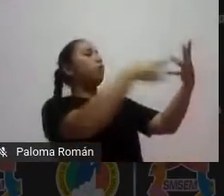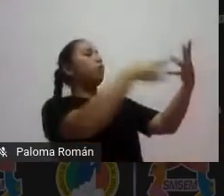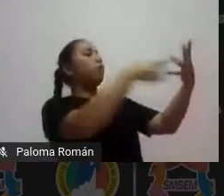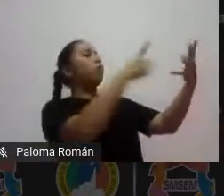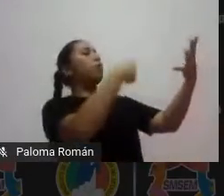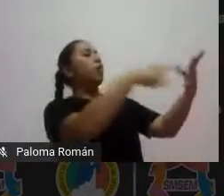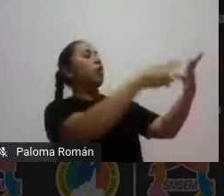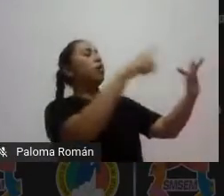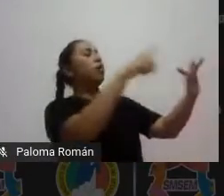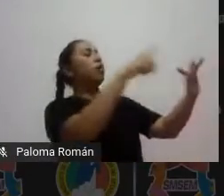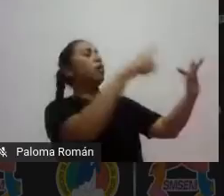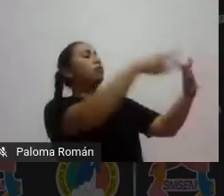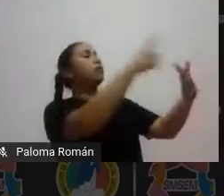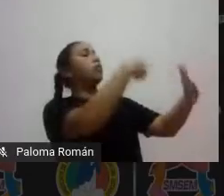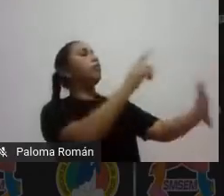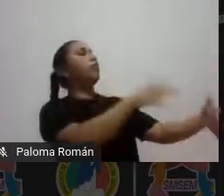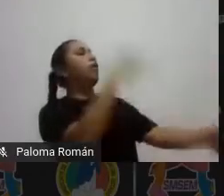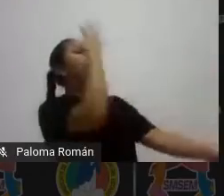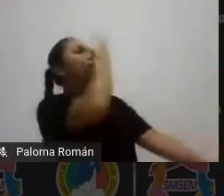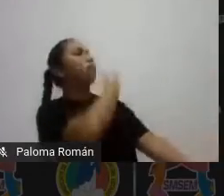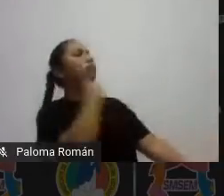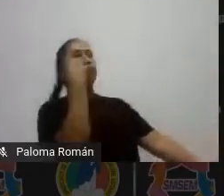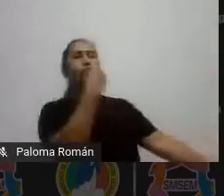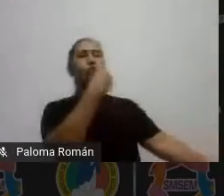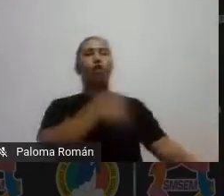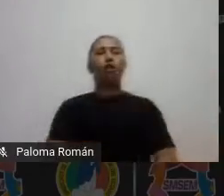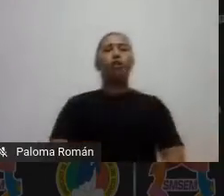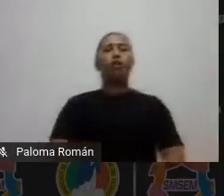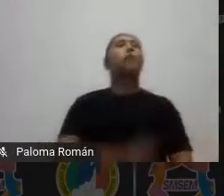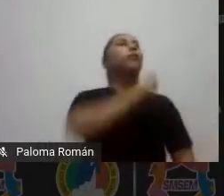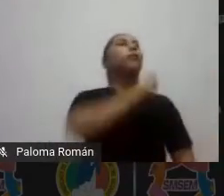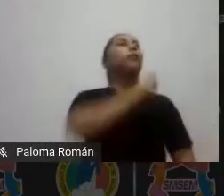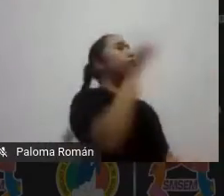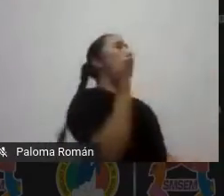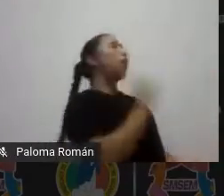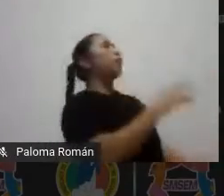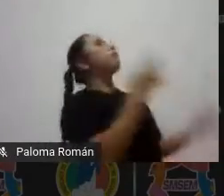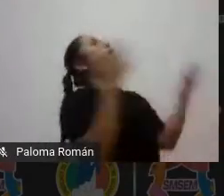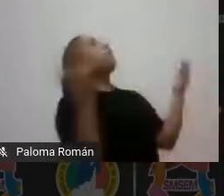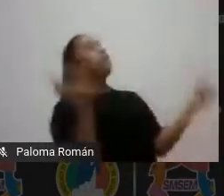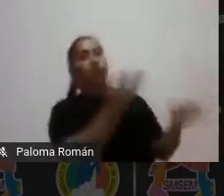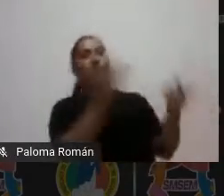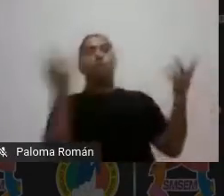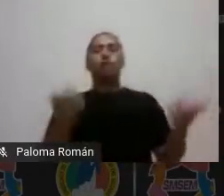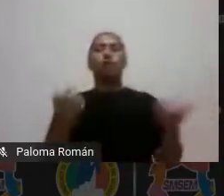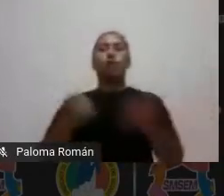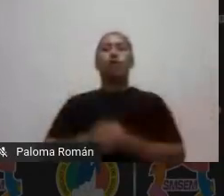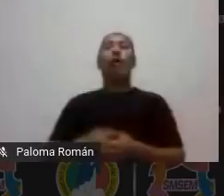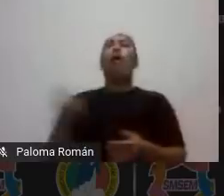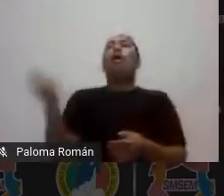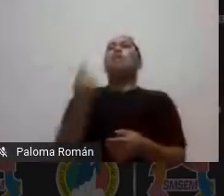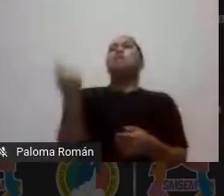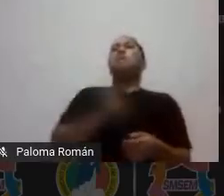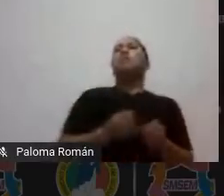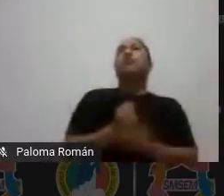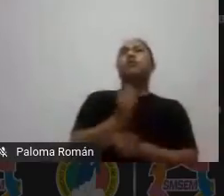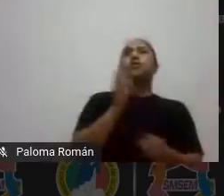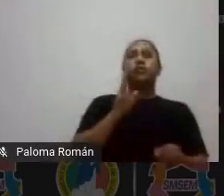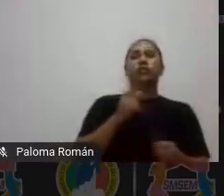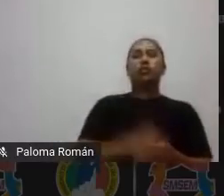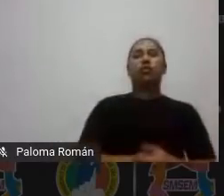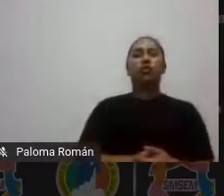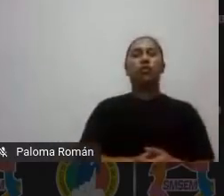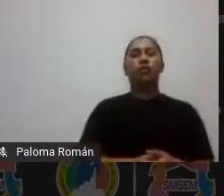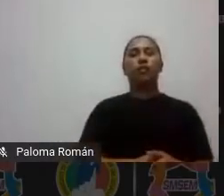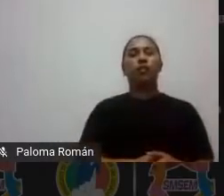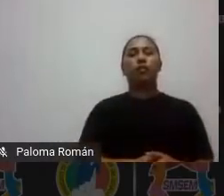también pude haber evaluado el proceso a ver evaluó qué información qué calidad tiene la información que obtuvieron